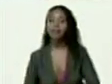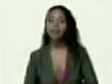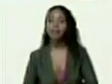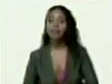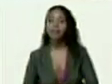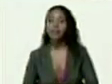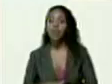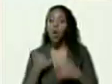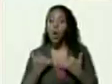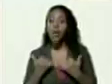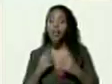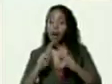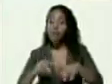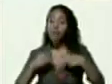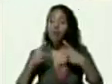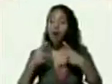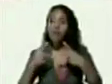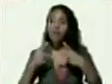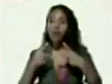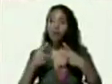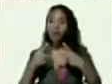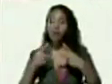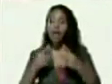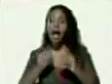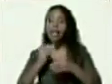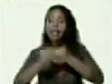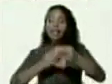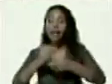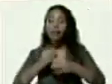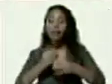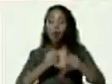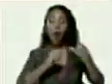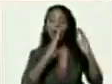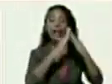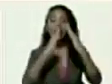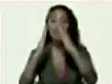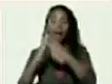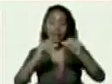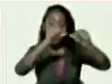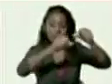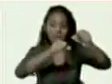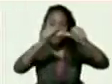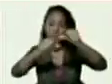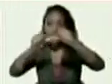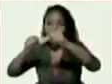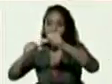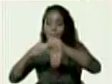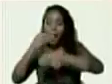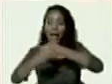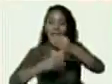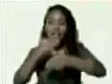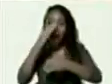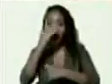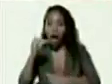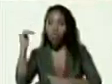estamos en el nuevo recenso censando en el casa a casa para adulto mayor